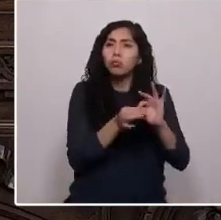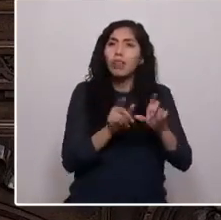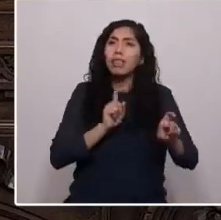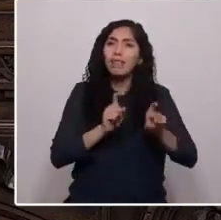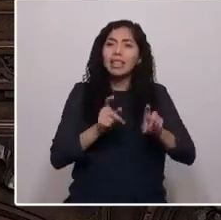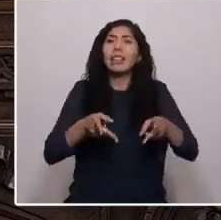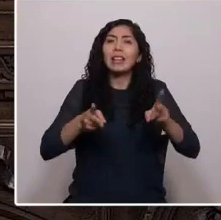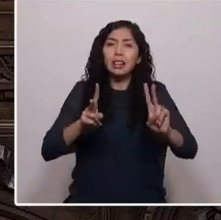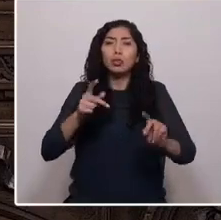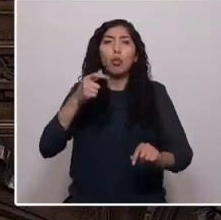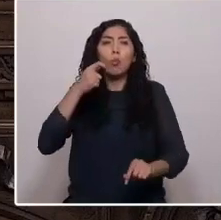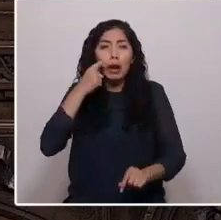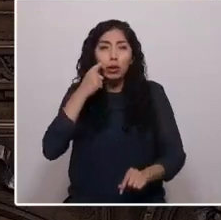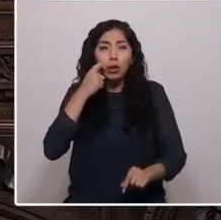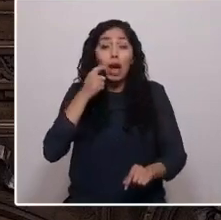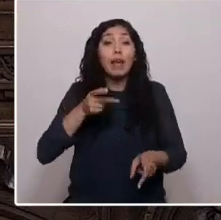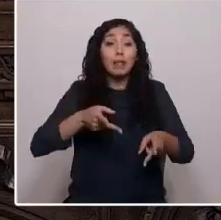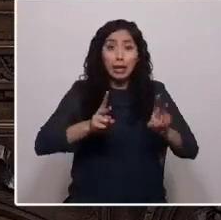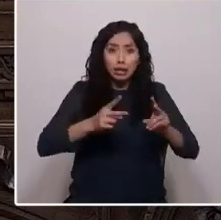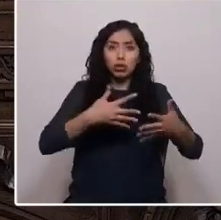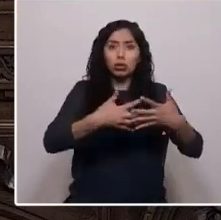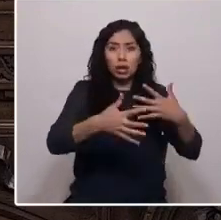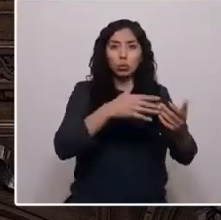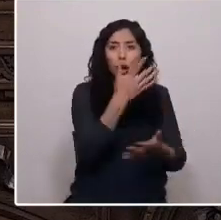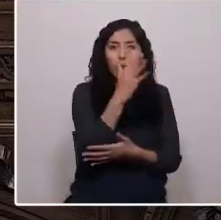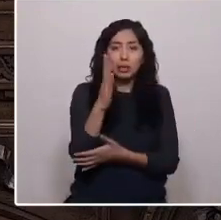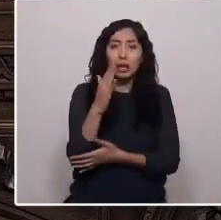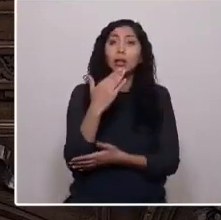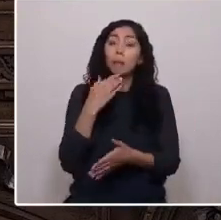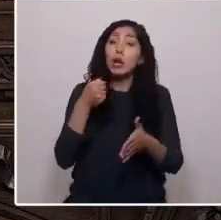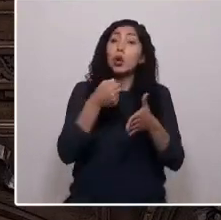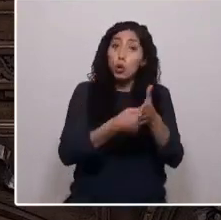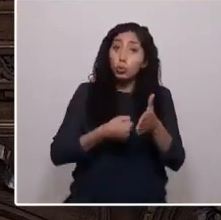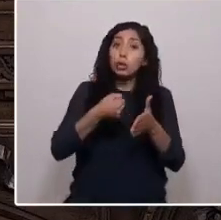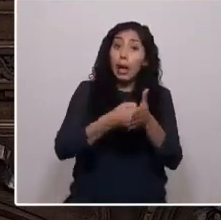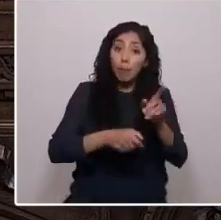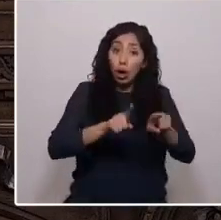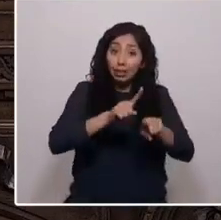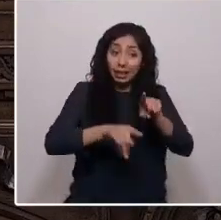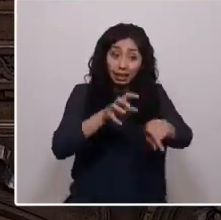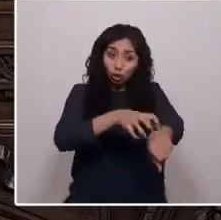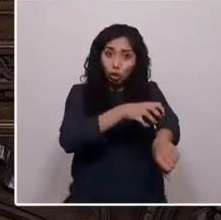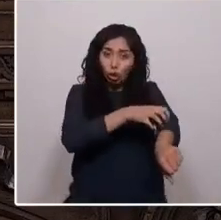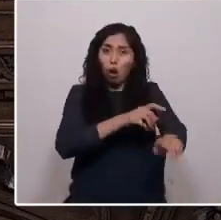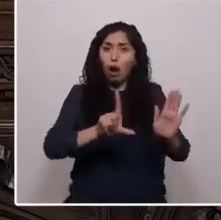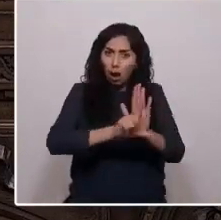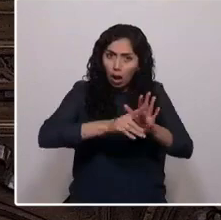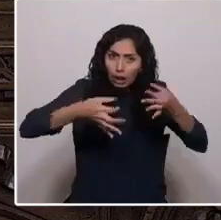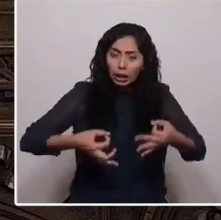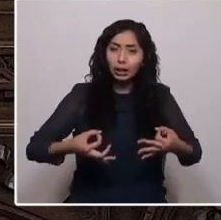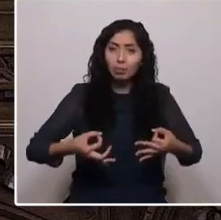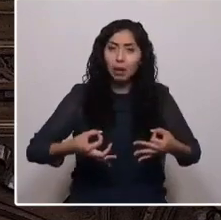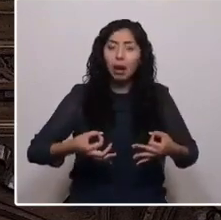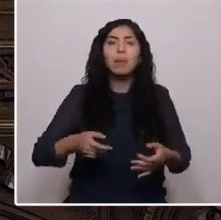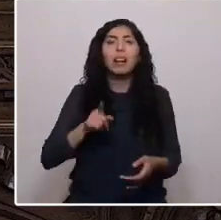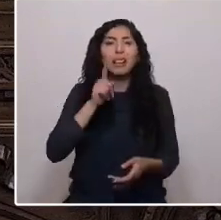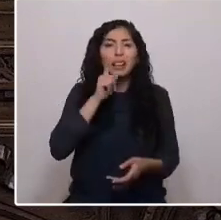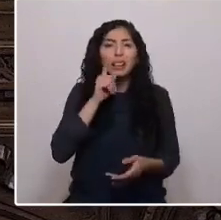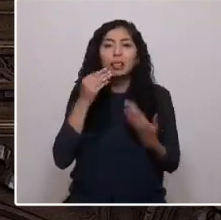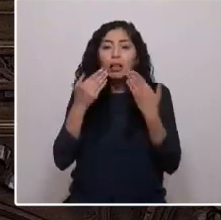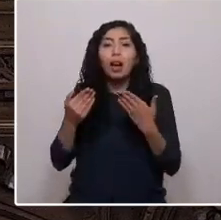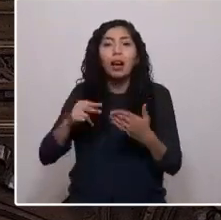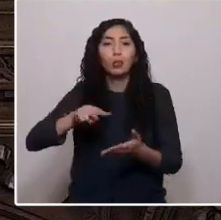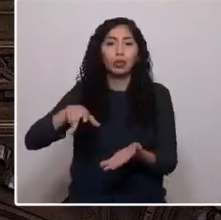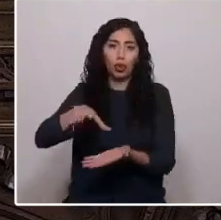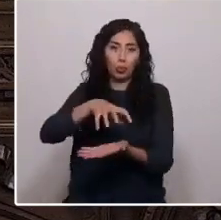naturaleza, una lucha por el territorio que es legítima, que es para nuestros pueblos y también para los hijos e hijas de